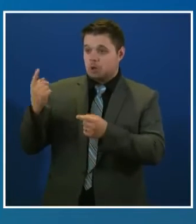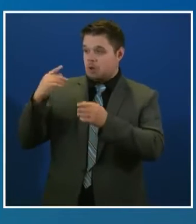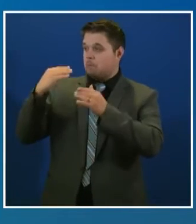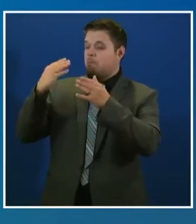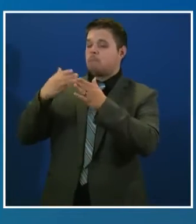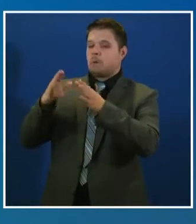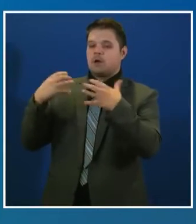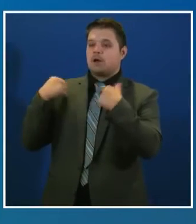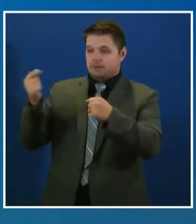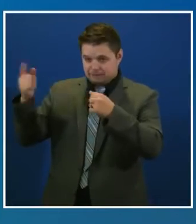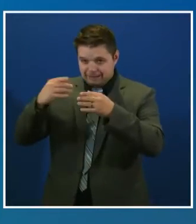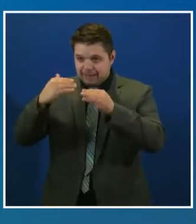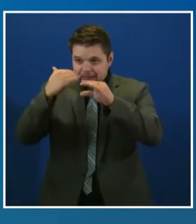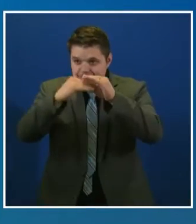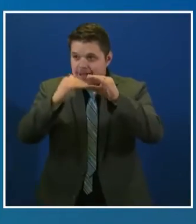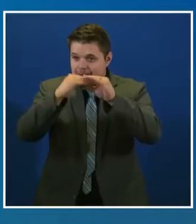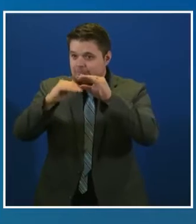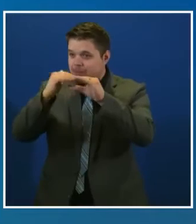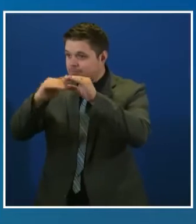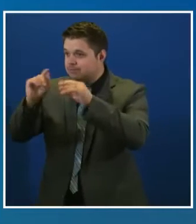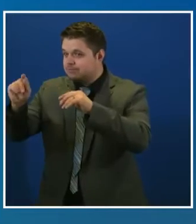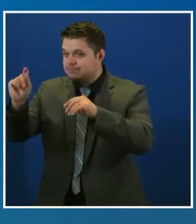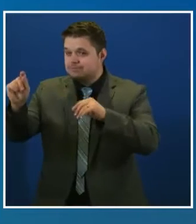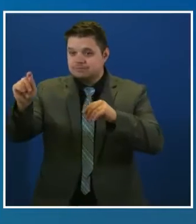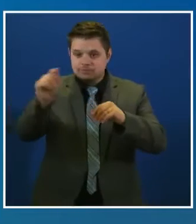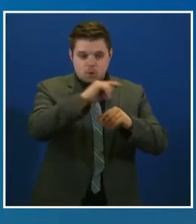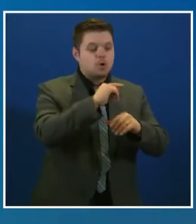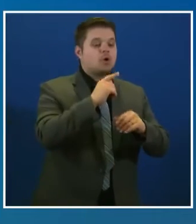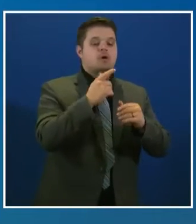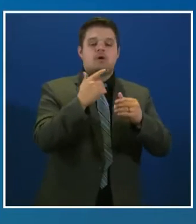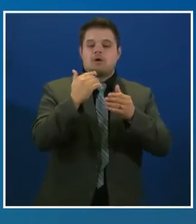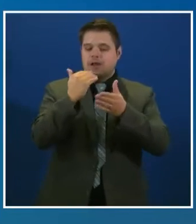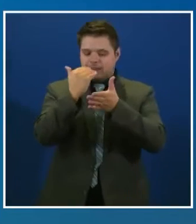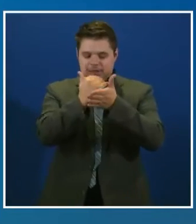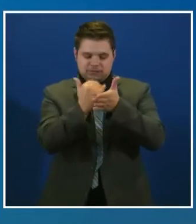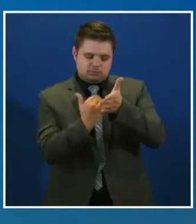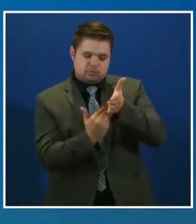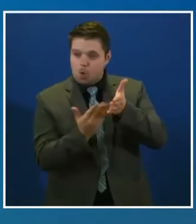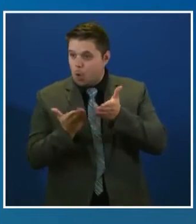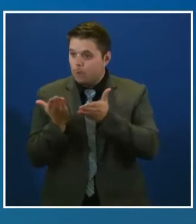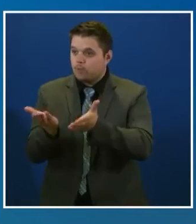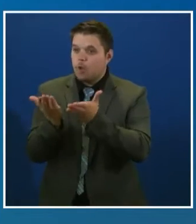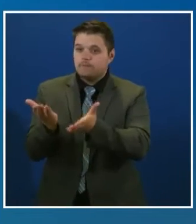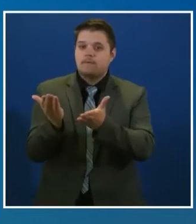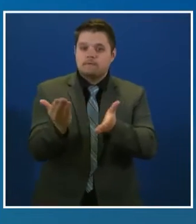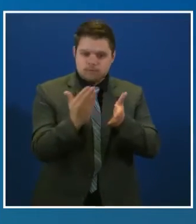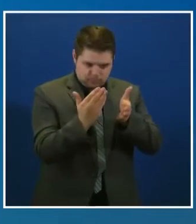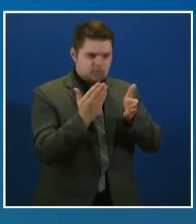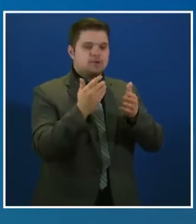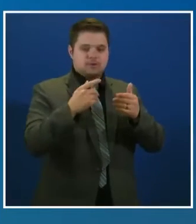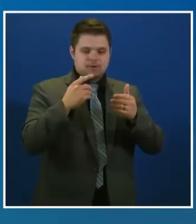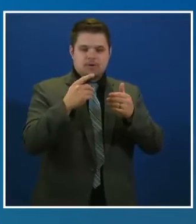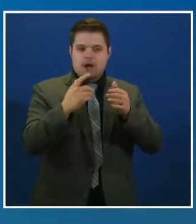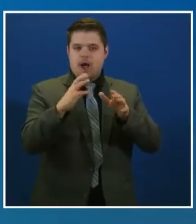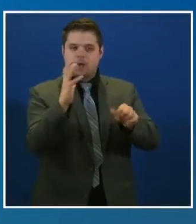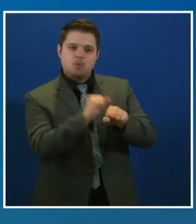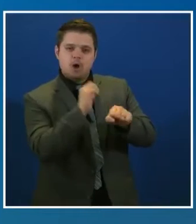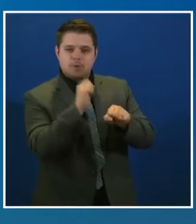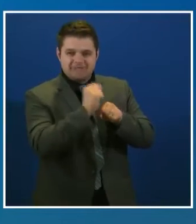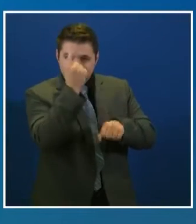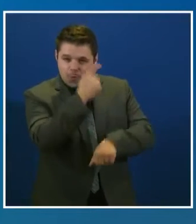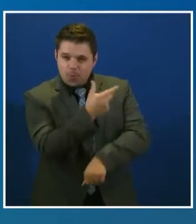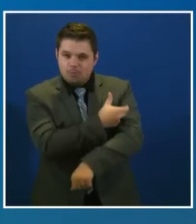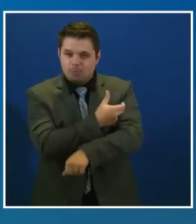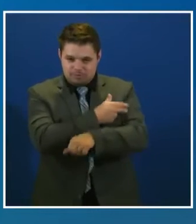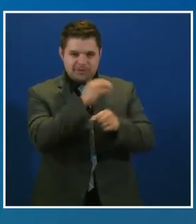en la lista de referidos para ofrecer citas en el sitio de vacunación del Tower Mall. No obstante, muchas de esas